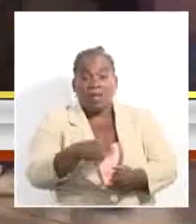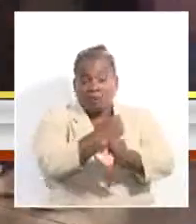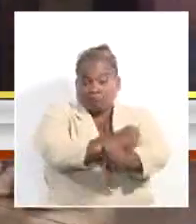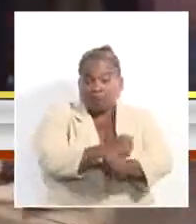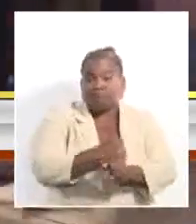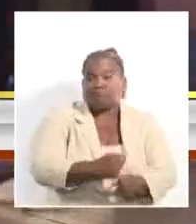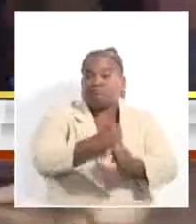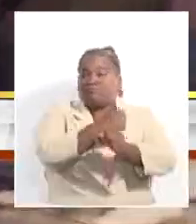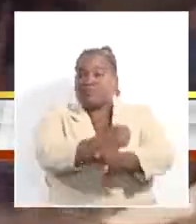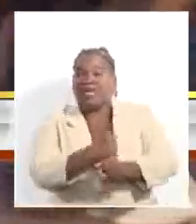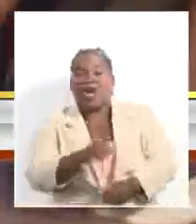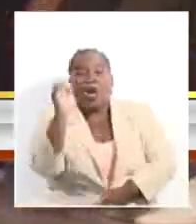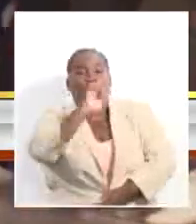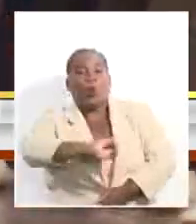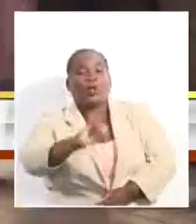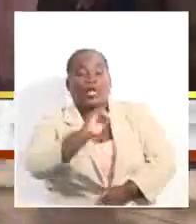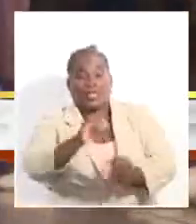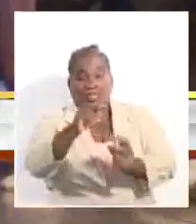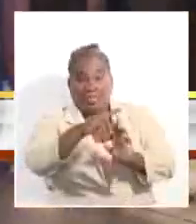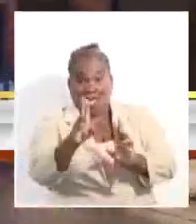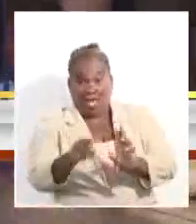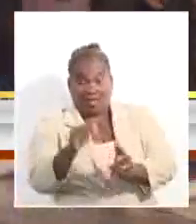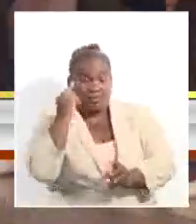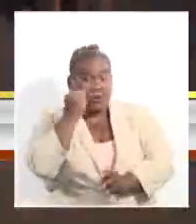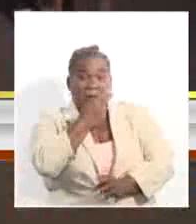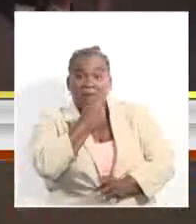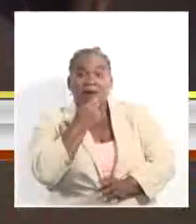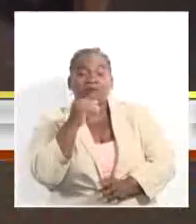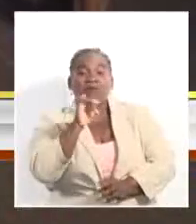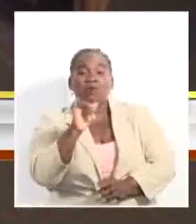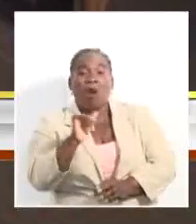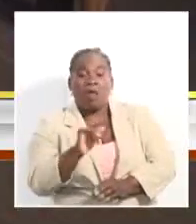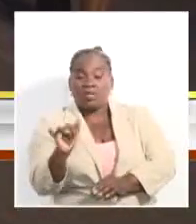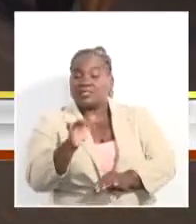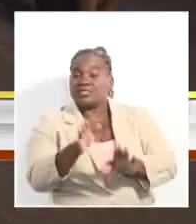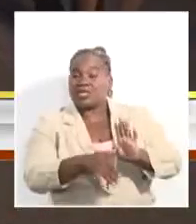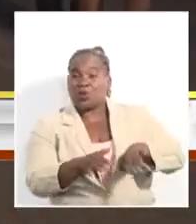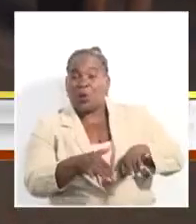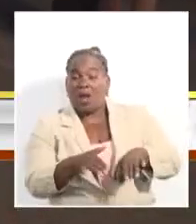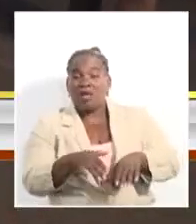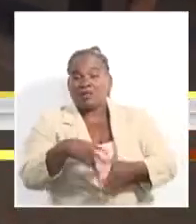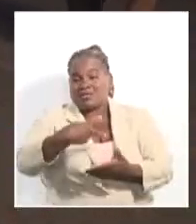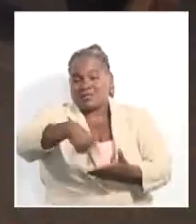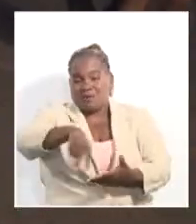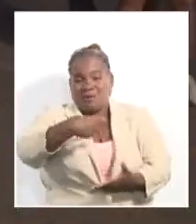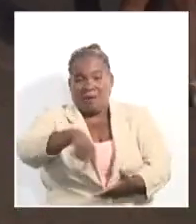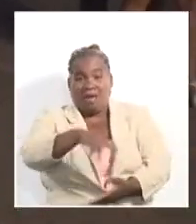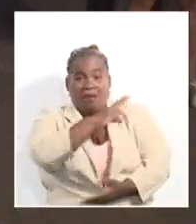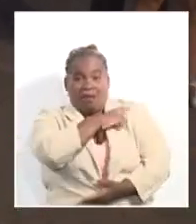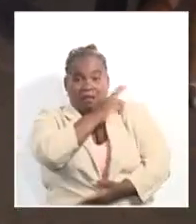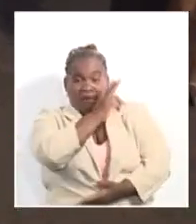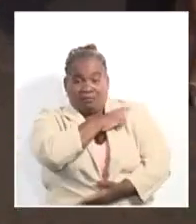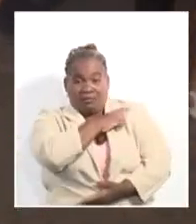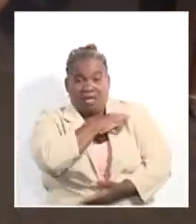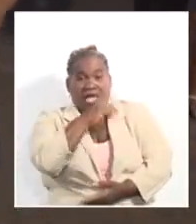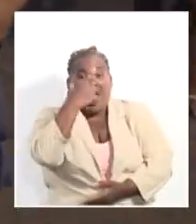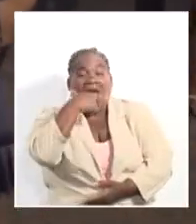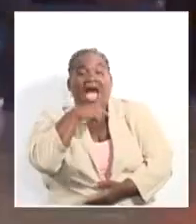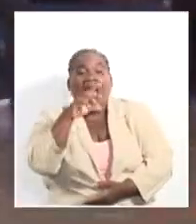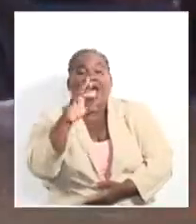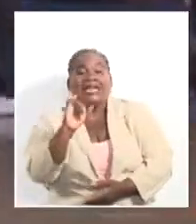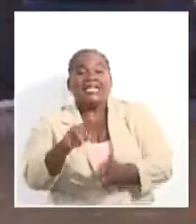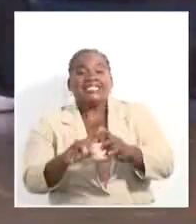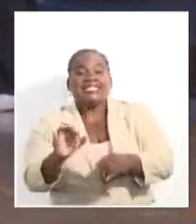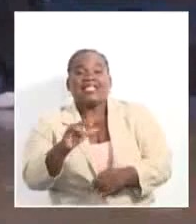En el Teatro Martí, la compañía estrenó la obra Como se toca, se baila, con la dirección general de Aristides Bringues. La